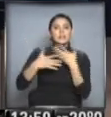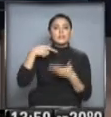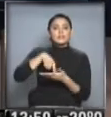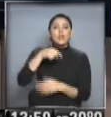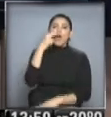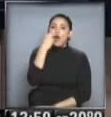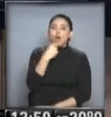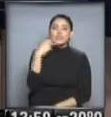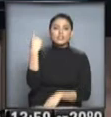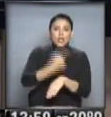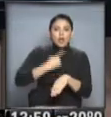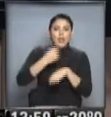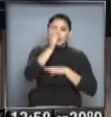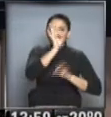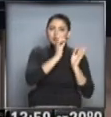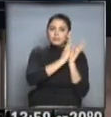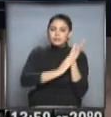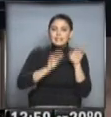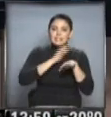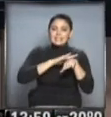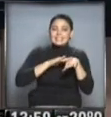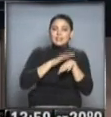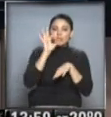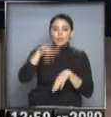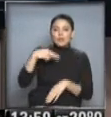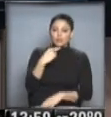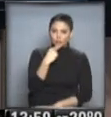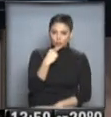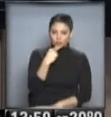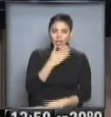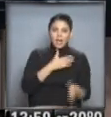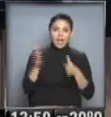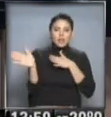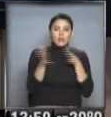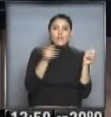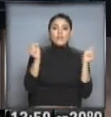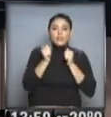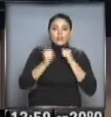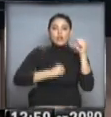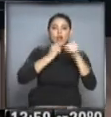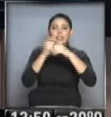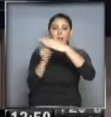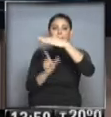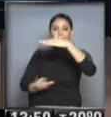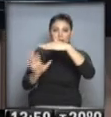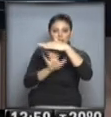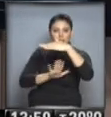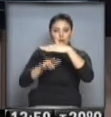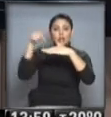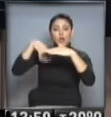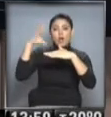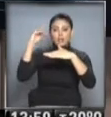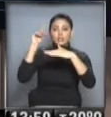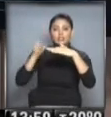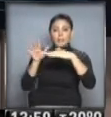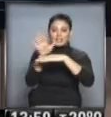horas que está nevando con 11 grados bajo cero de sensación térmica. El aire frío seguirá avanzando hacia el centro de la Patagonia. Afectará a partir de esta noche la